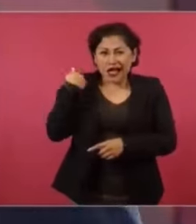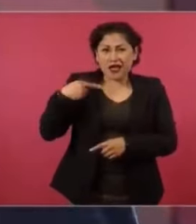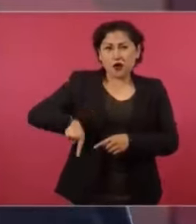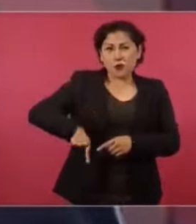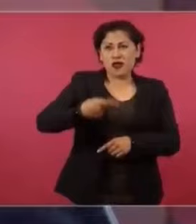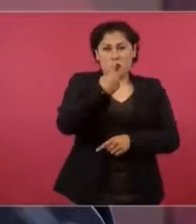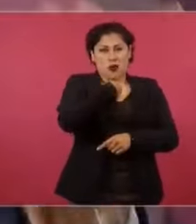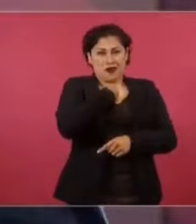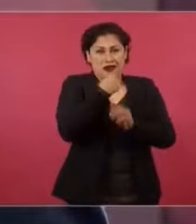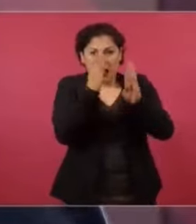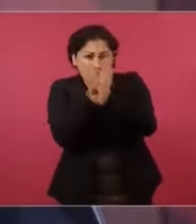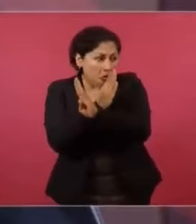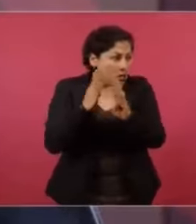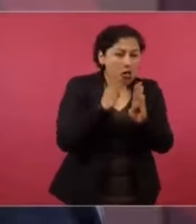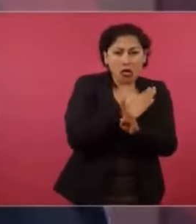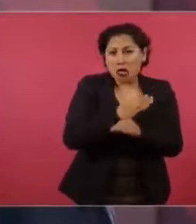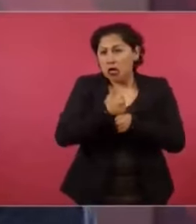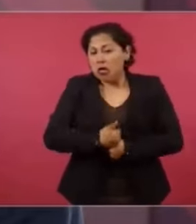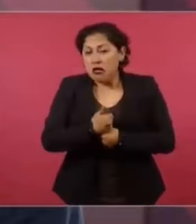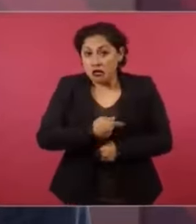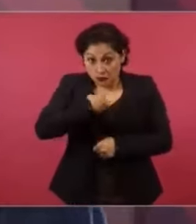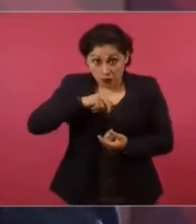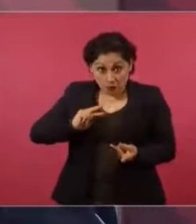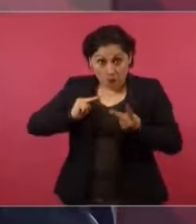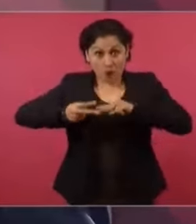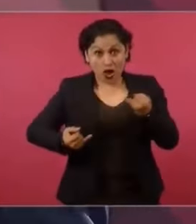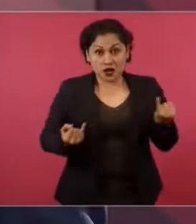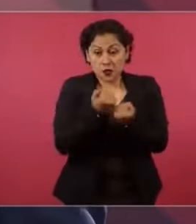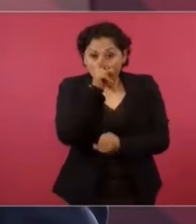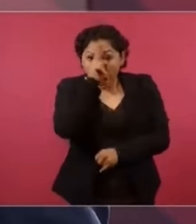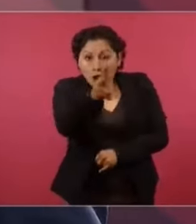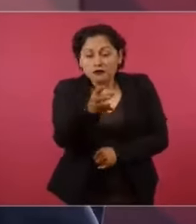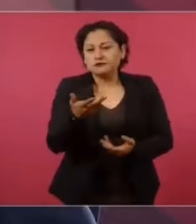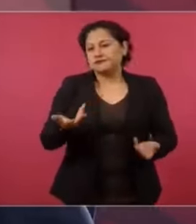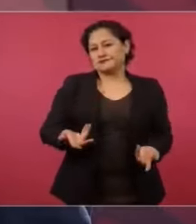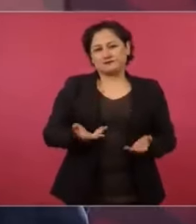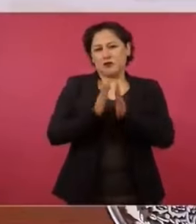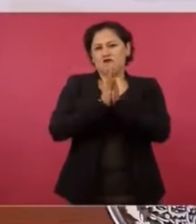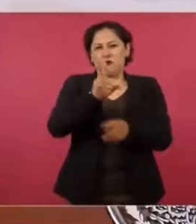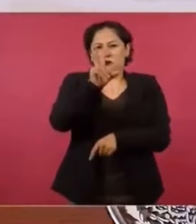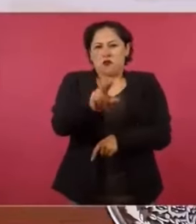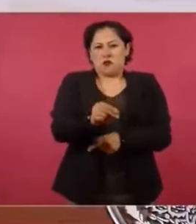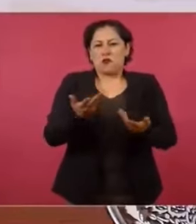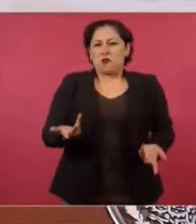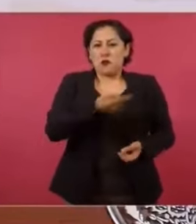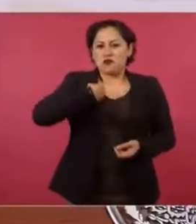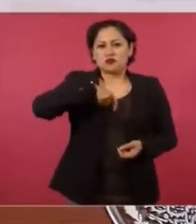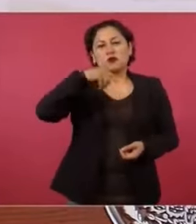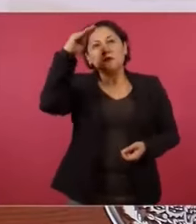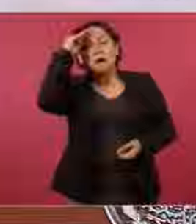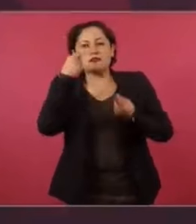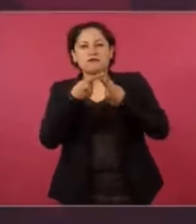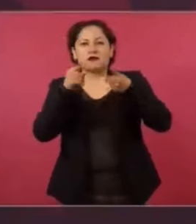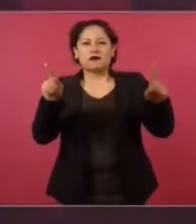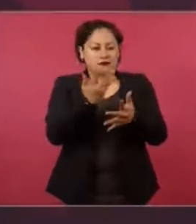¿vamos a hacer eso? ¿vamos a hacer lo mismo? Seríamos unos incongruentes, indignos,